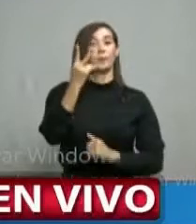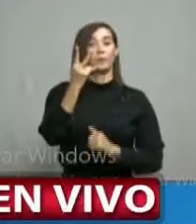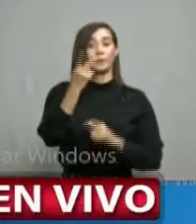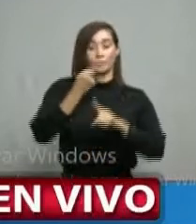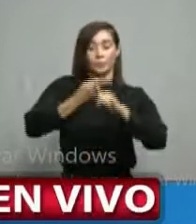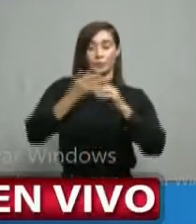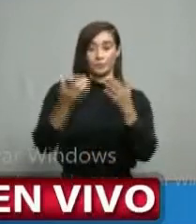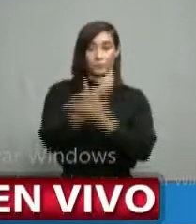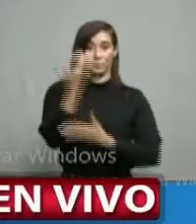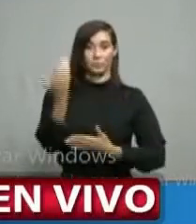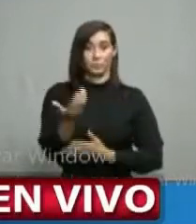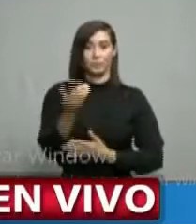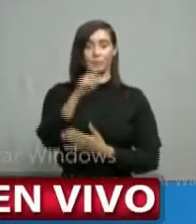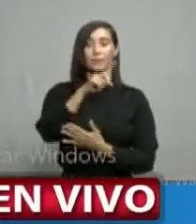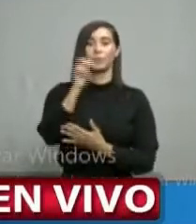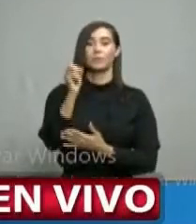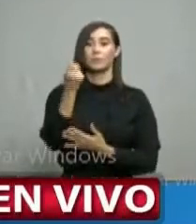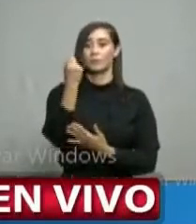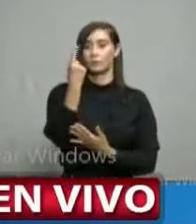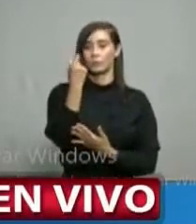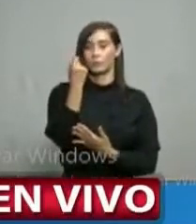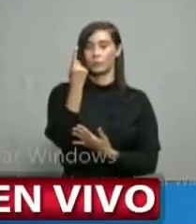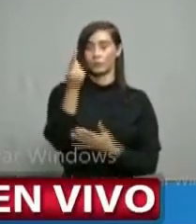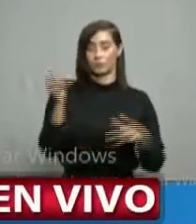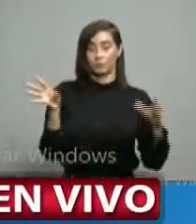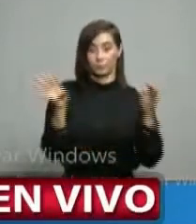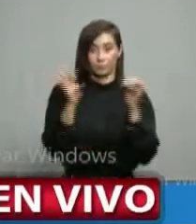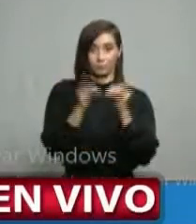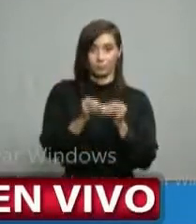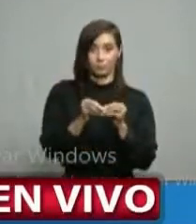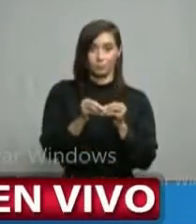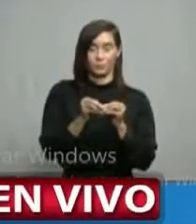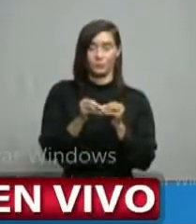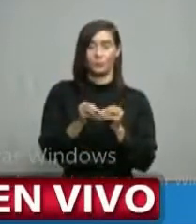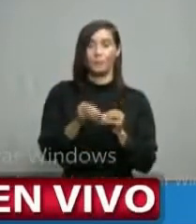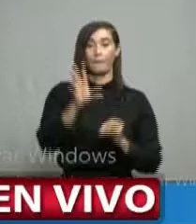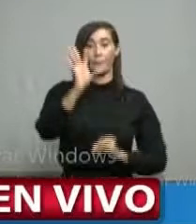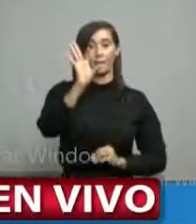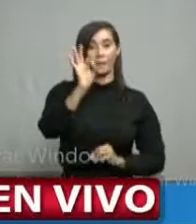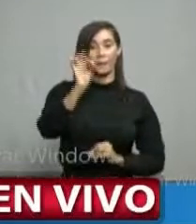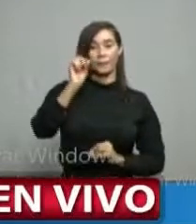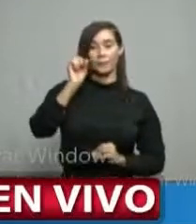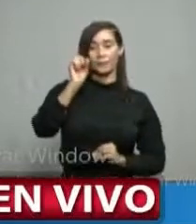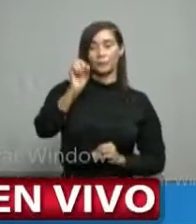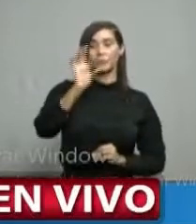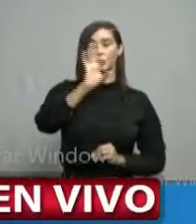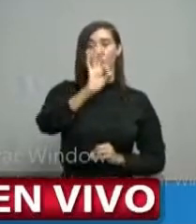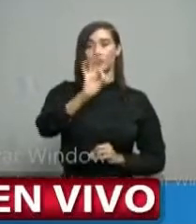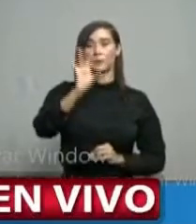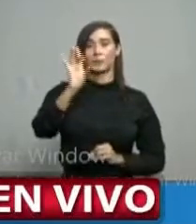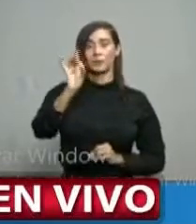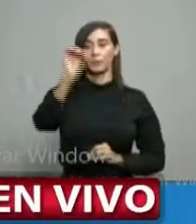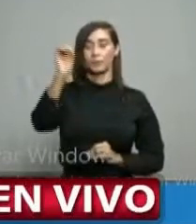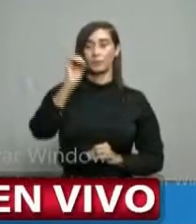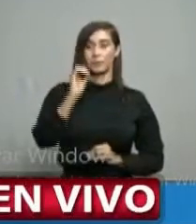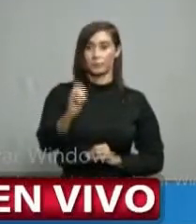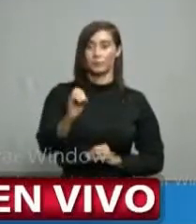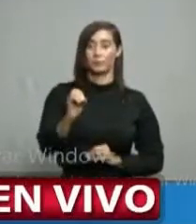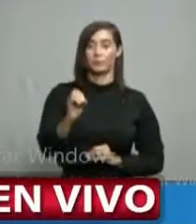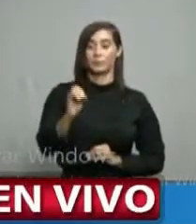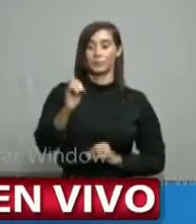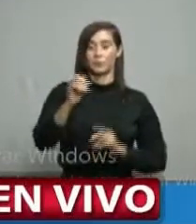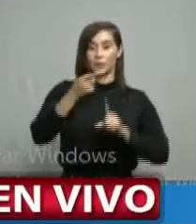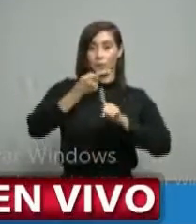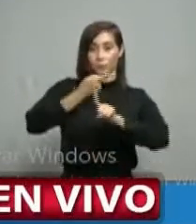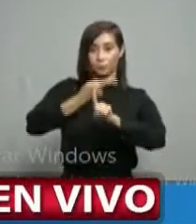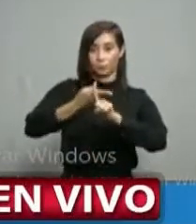2 casos nuevos, 111 acumulados, 9.98% de